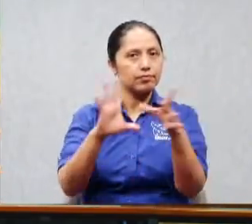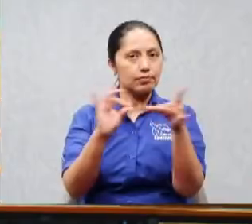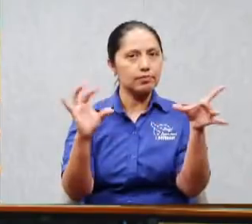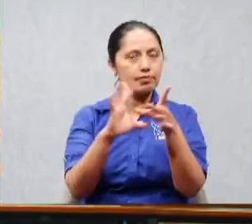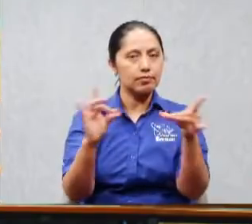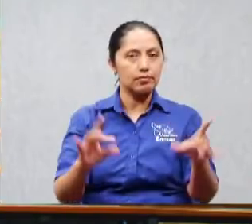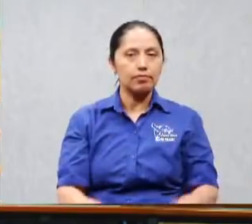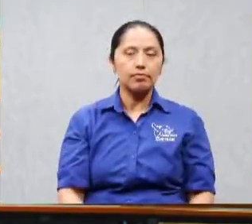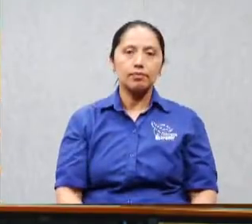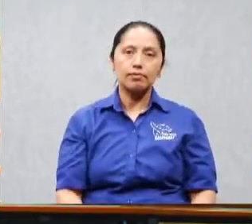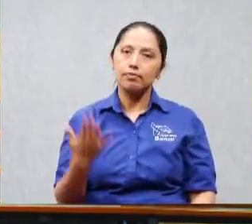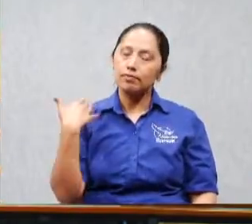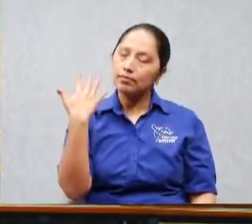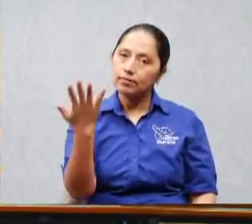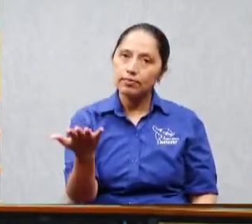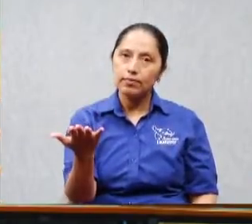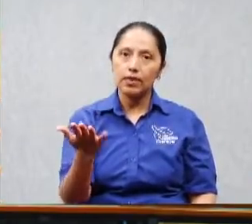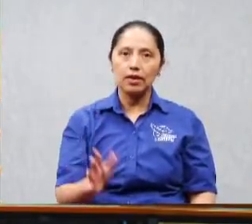resulta que